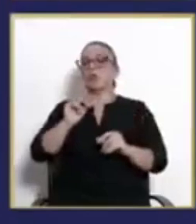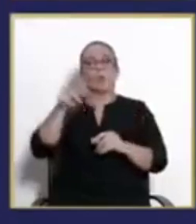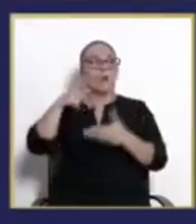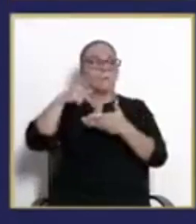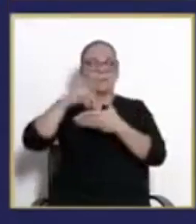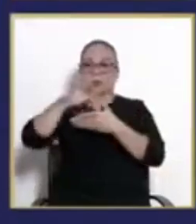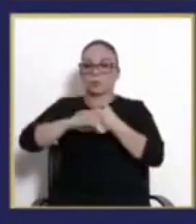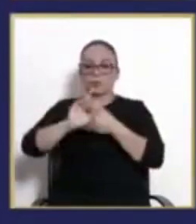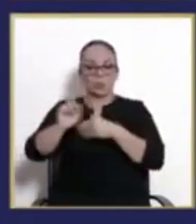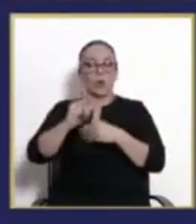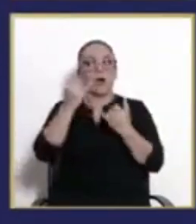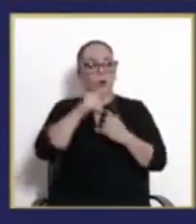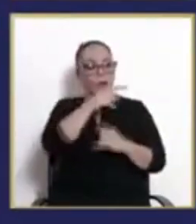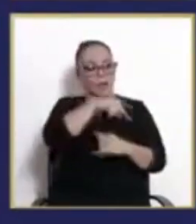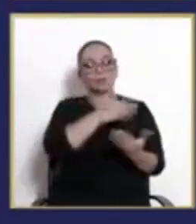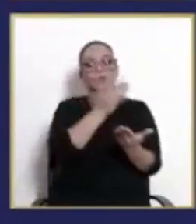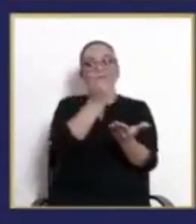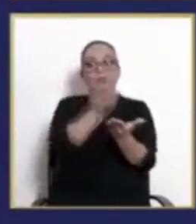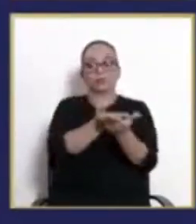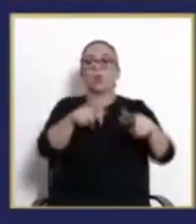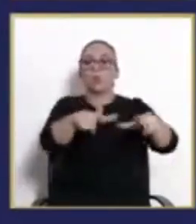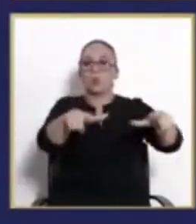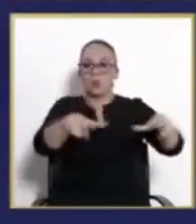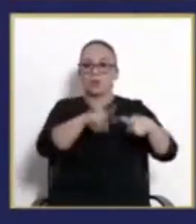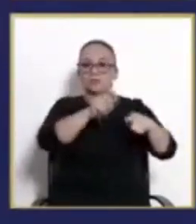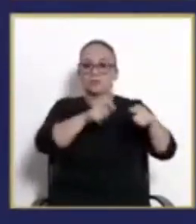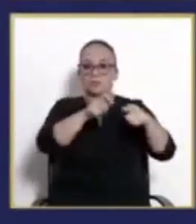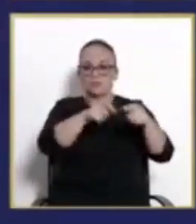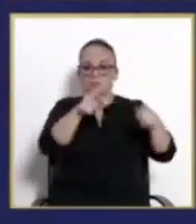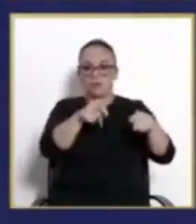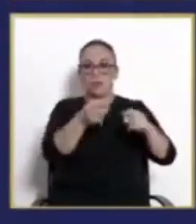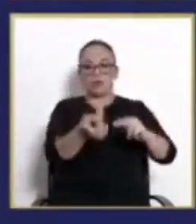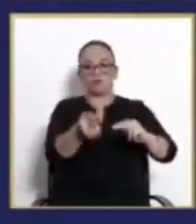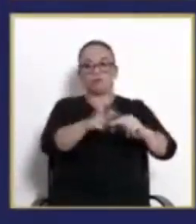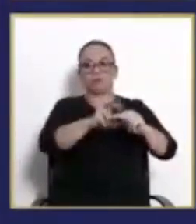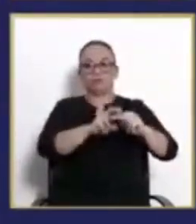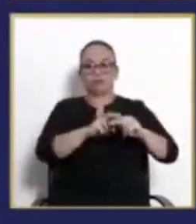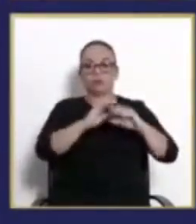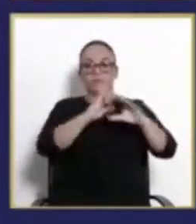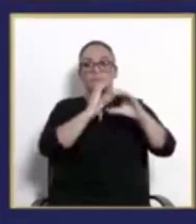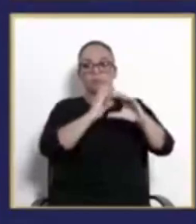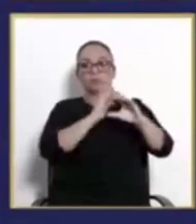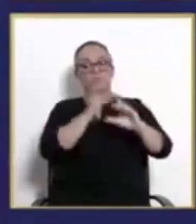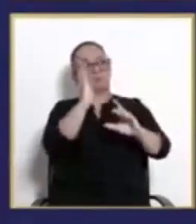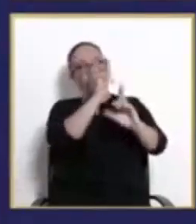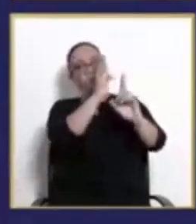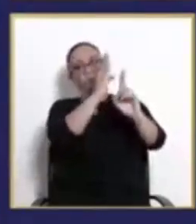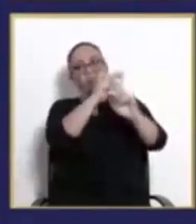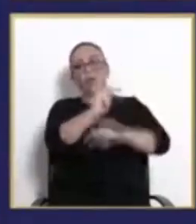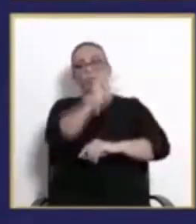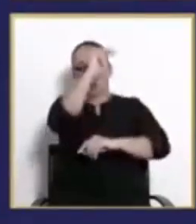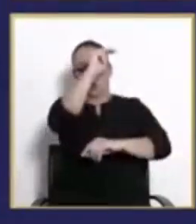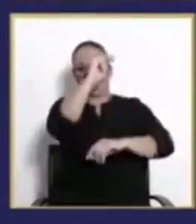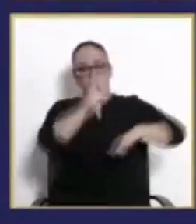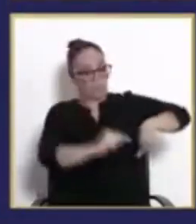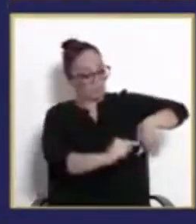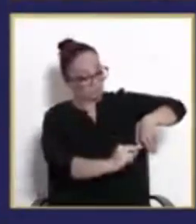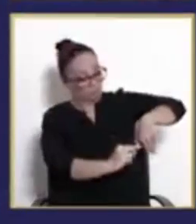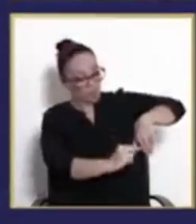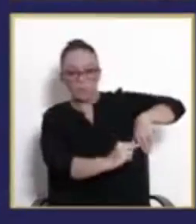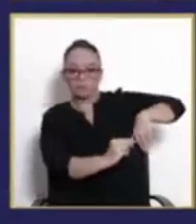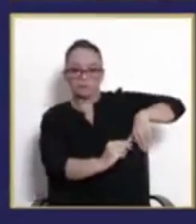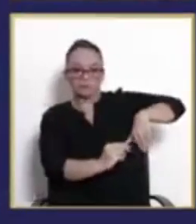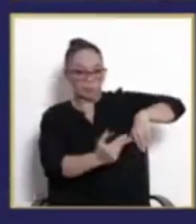ir a un centro específico donde van a transbordar en buses directo para el norte para que sigan su